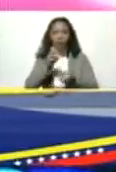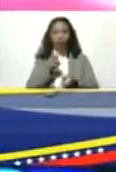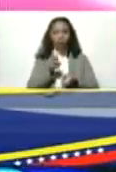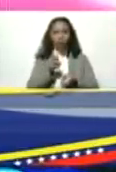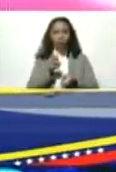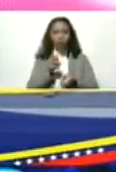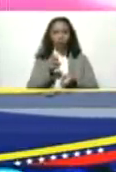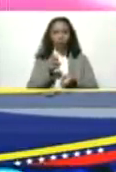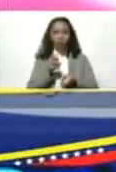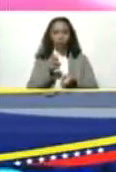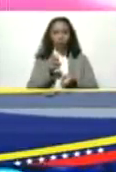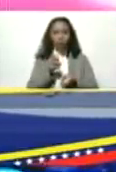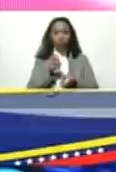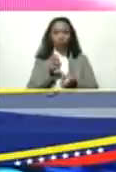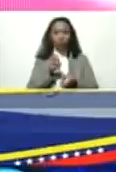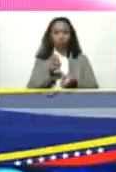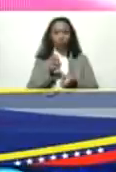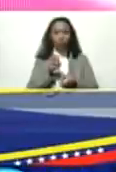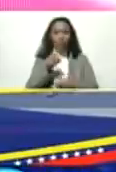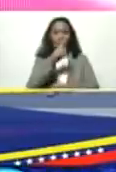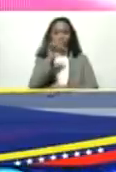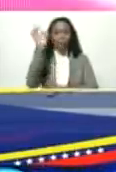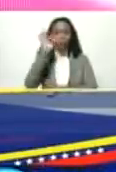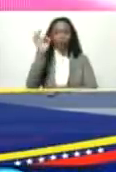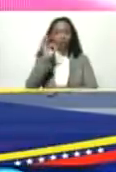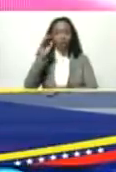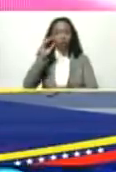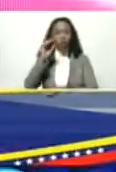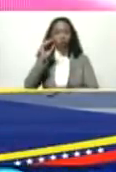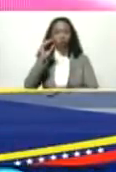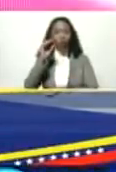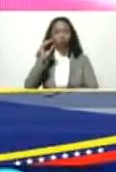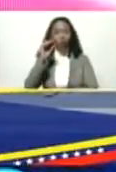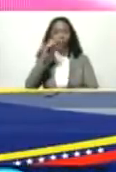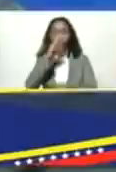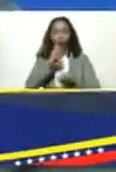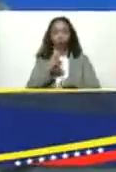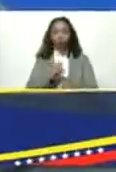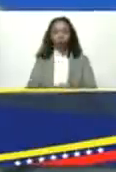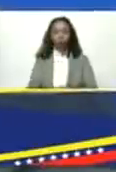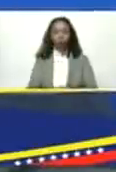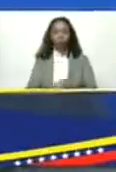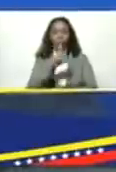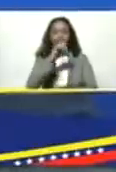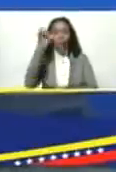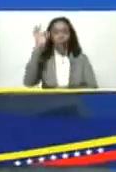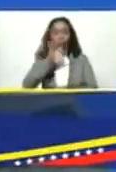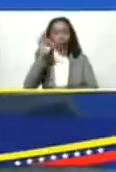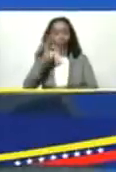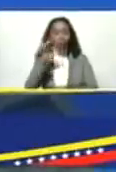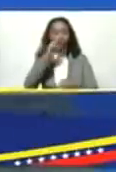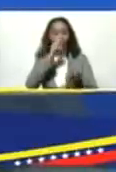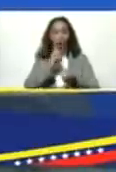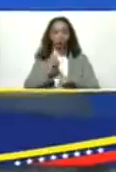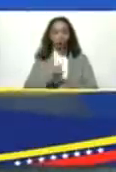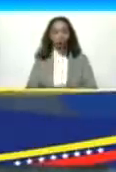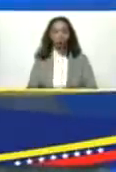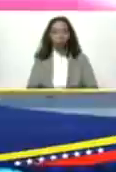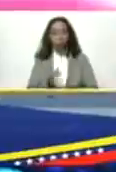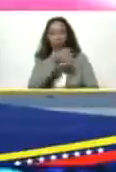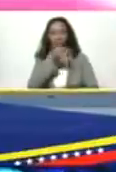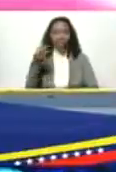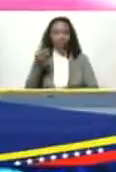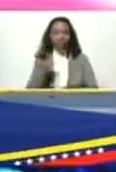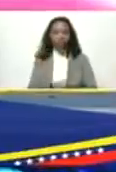100% Banco se llama así el Banco 100% excelente Luis Alberto